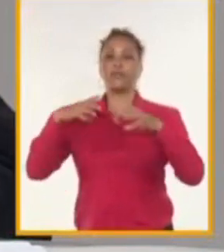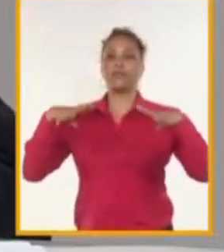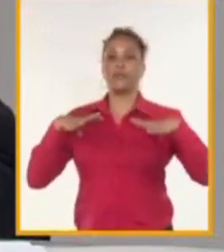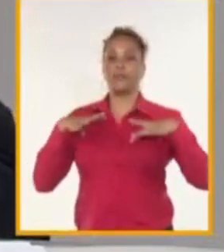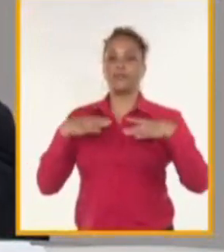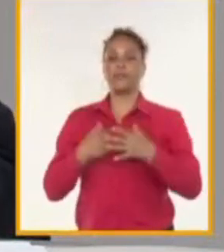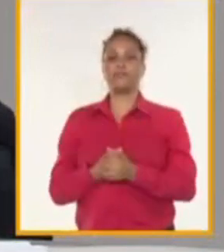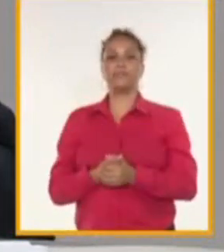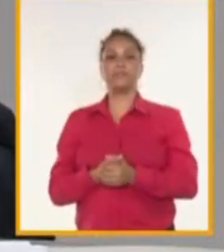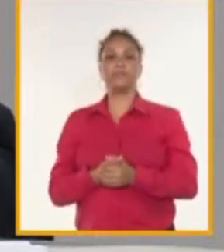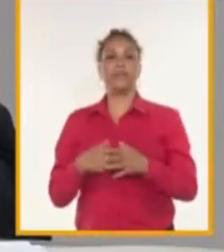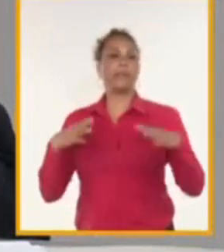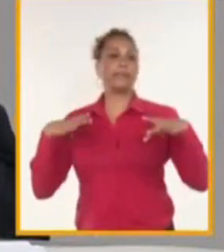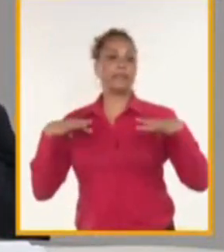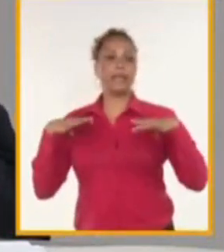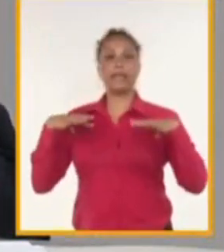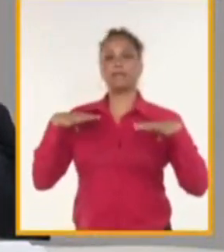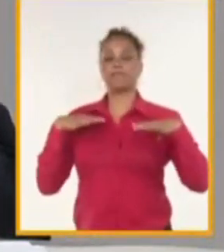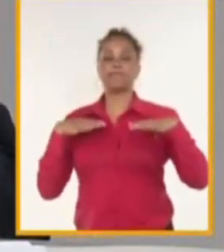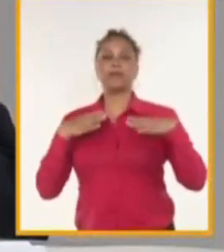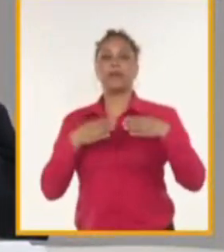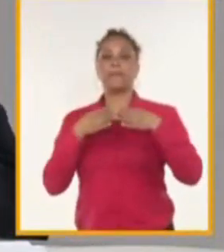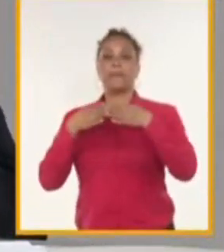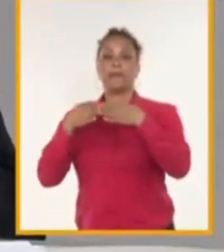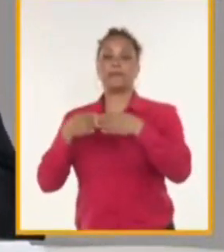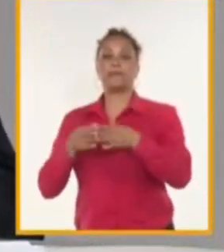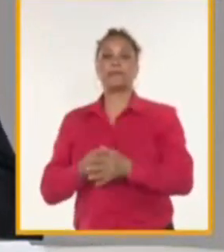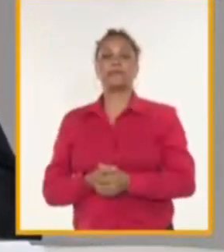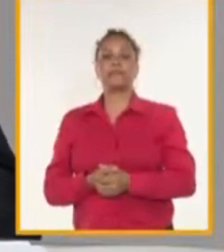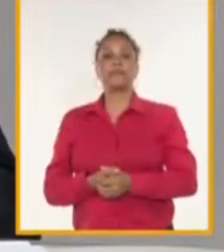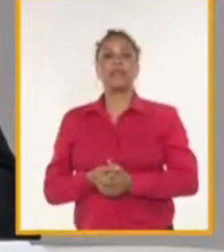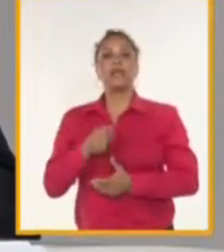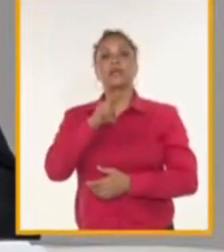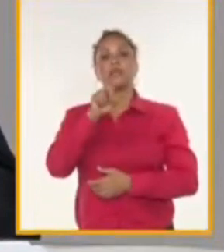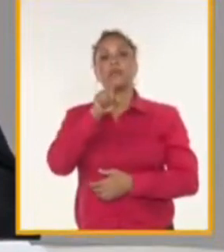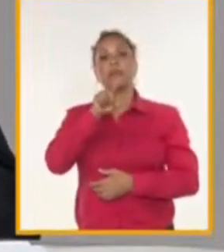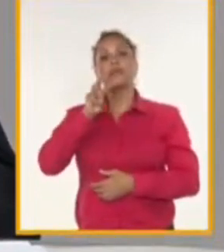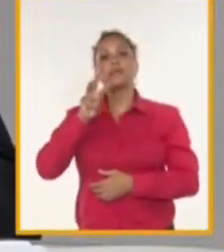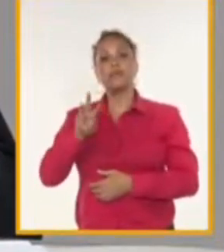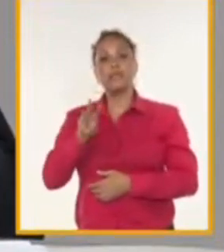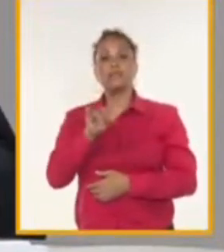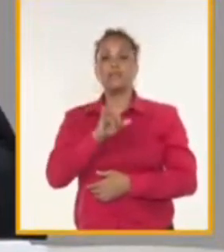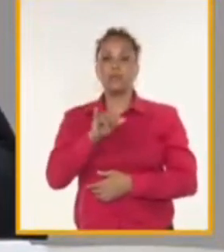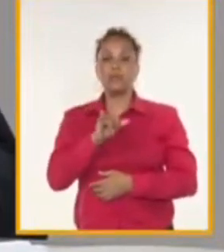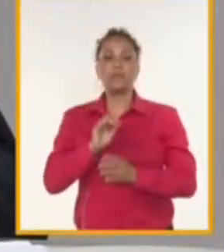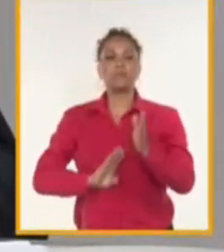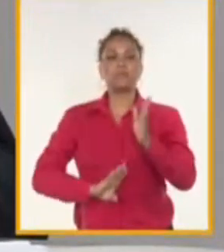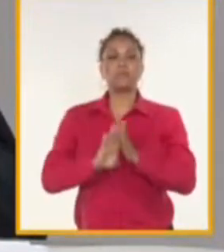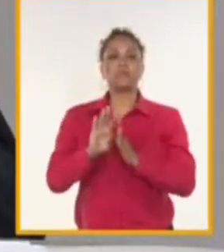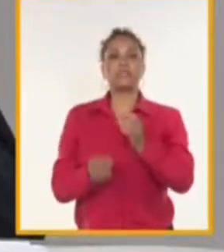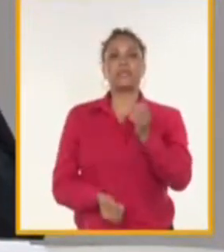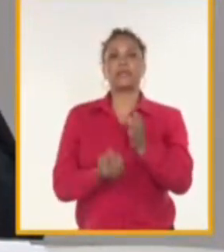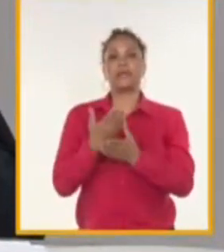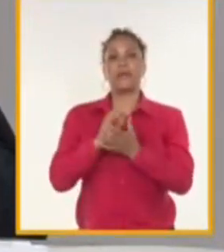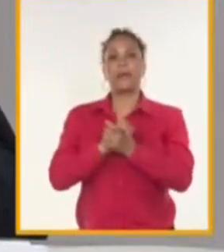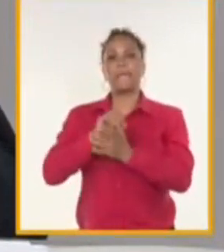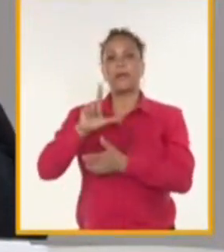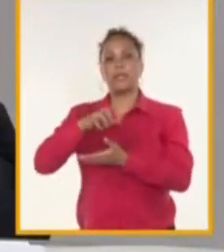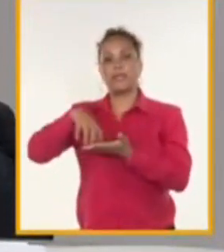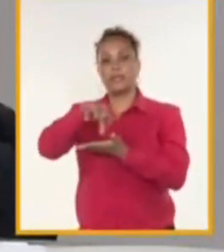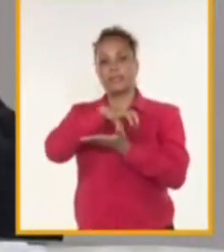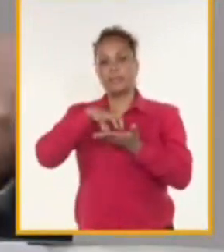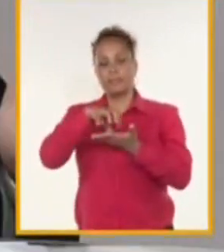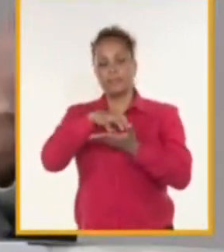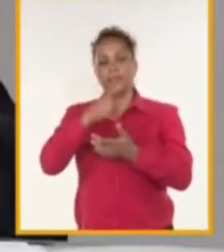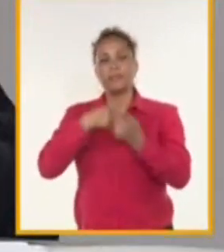importante y clave fue el surgimiento en 2013 de la zona especial de desarrollo Mariel, la cual constituye un